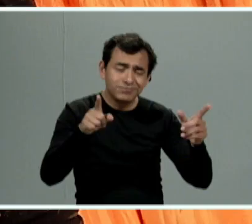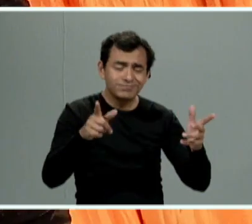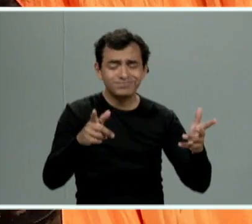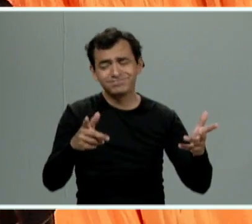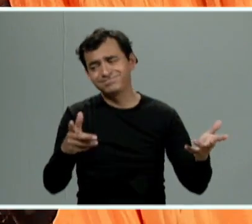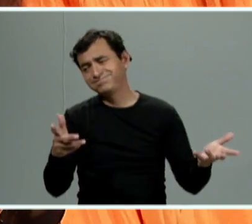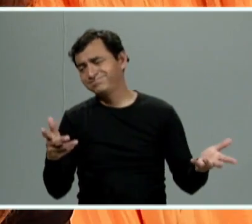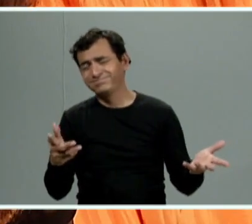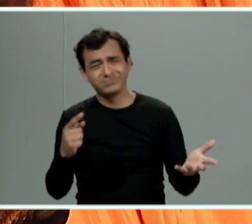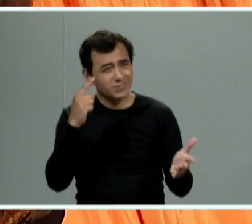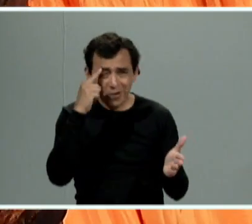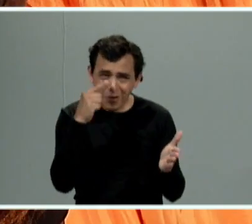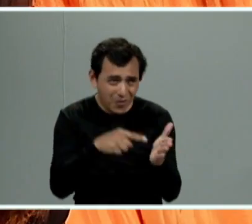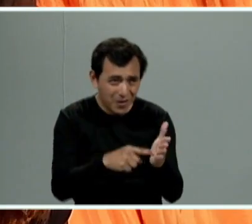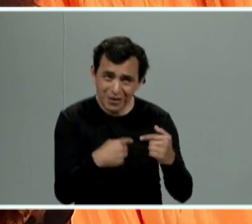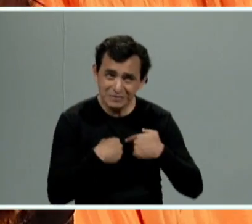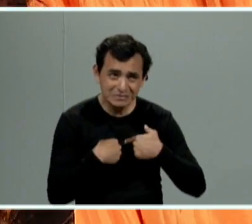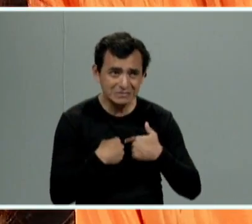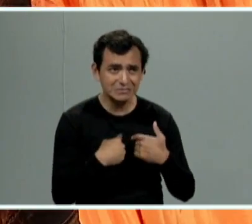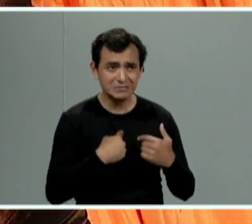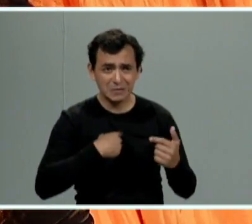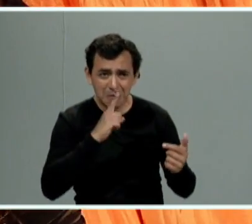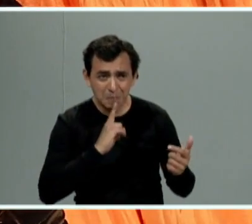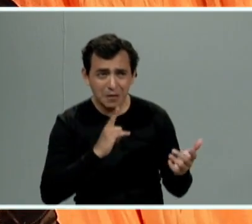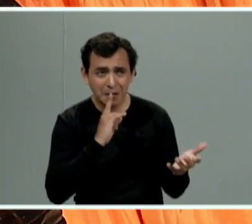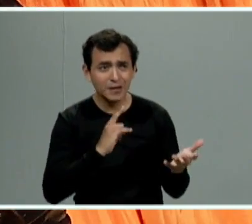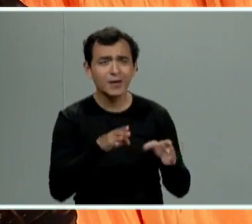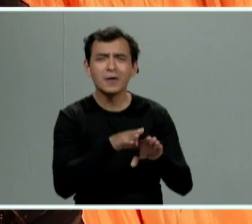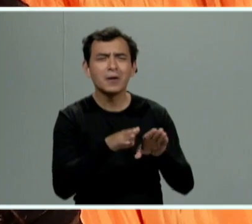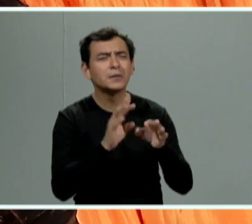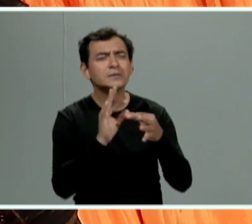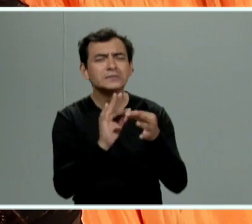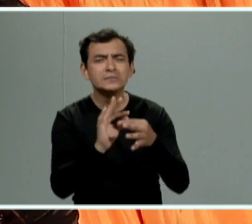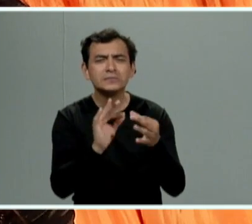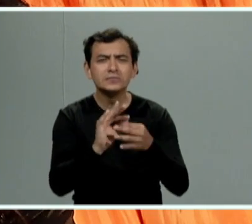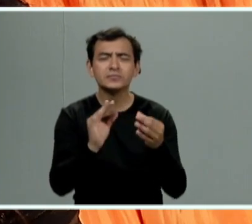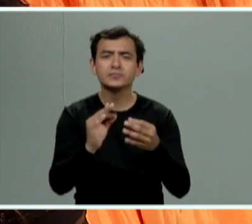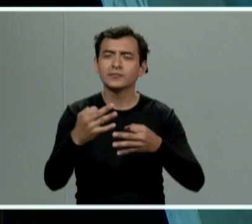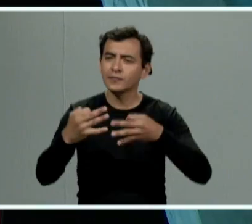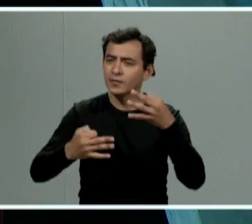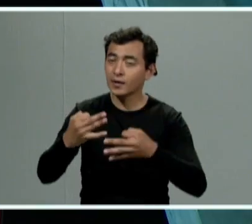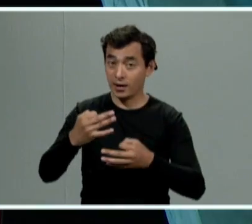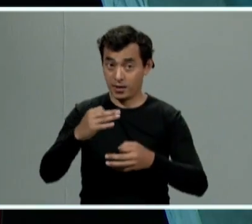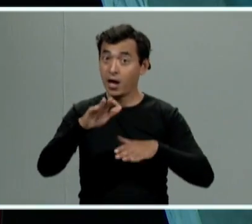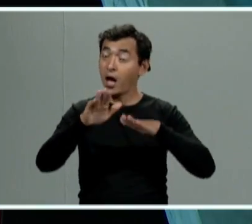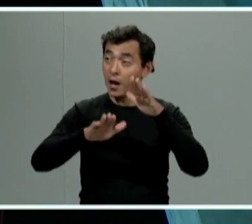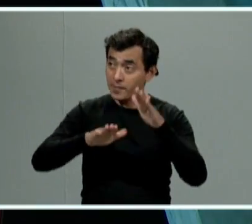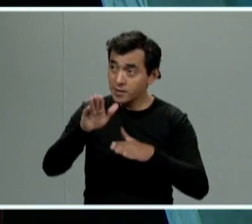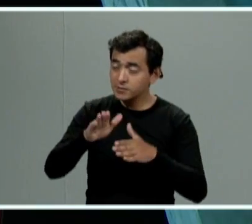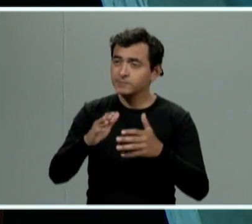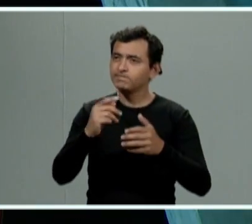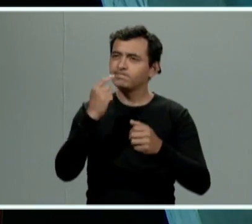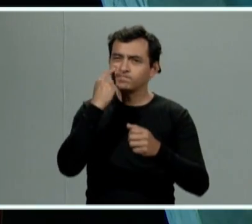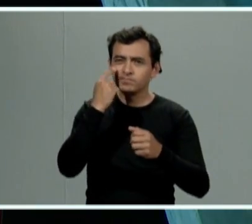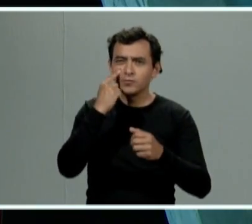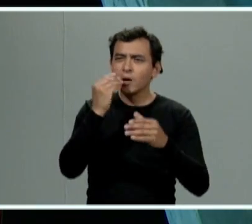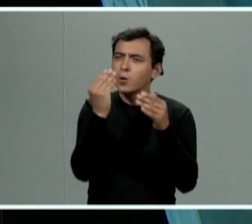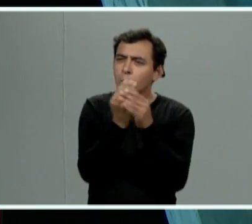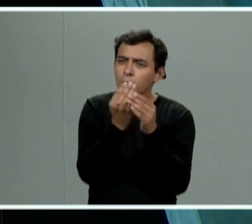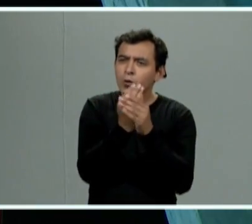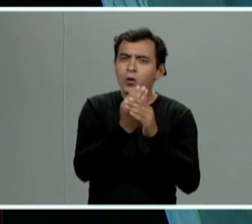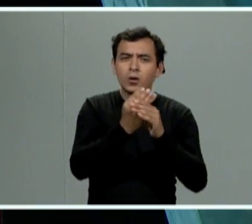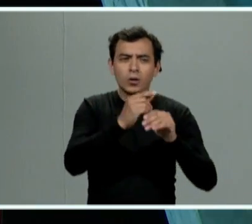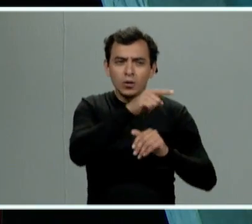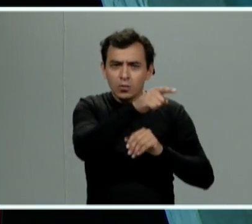crean como como como se va desmenuzando este asunto fiscal muchas veces hemos platicado incluso en este capacitaciones que se han